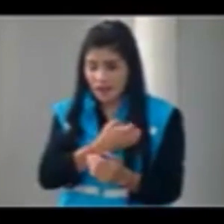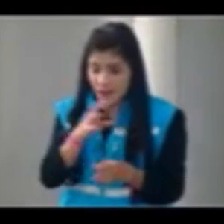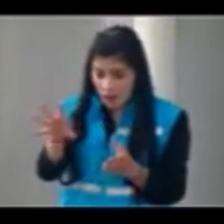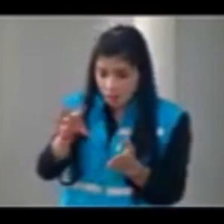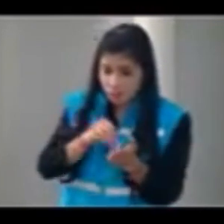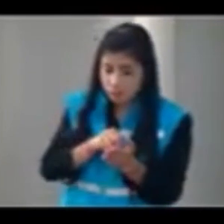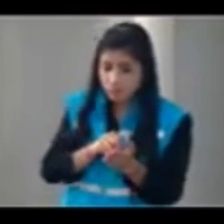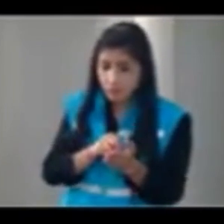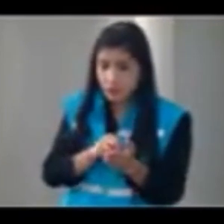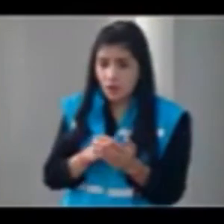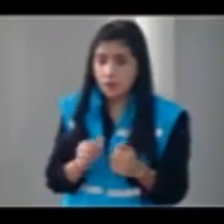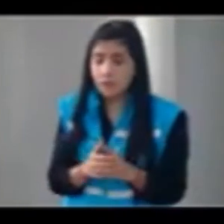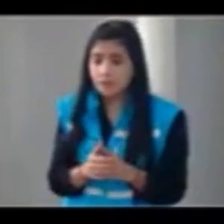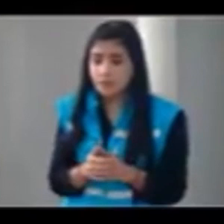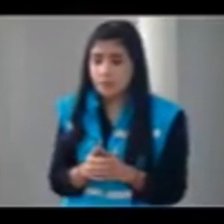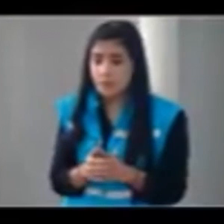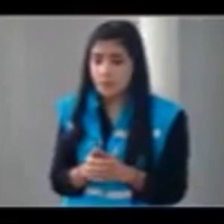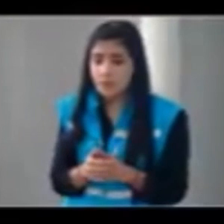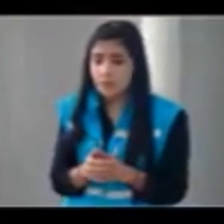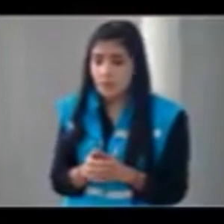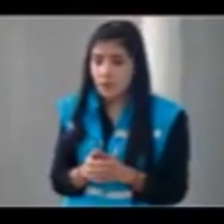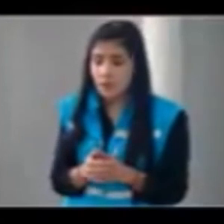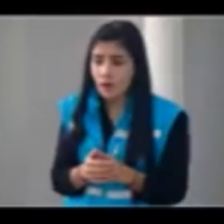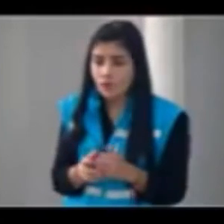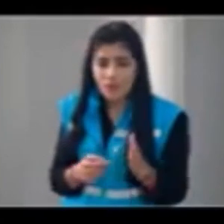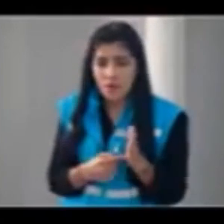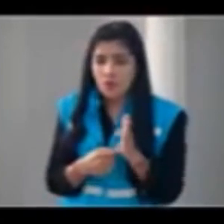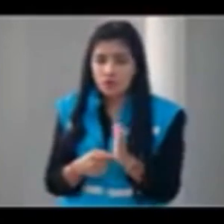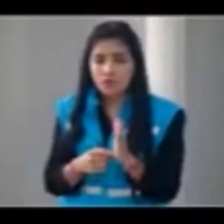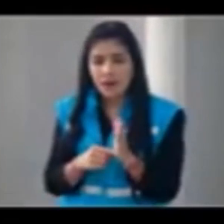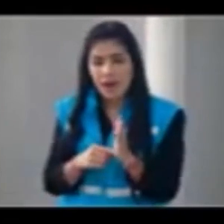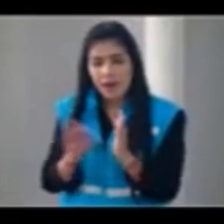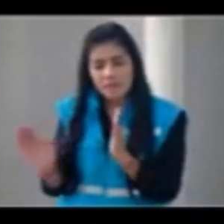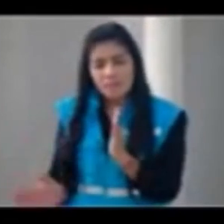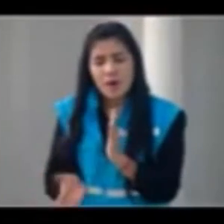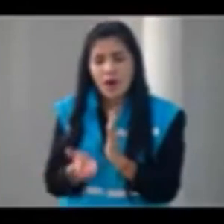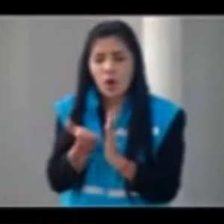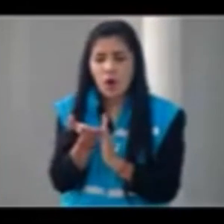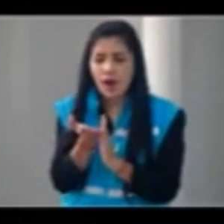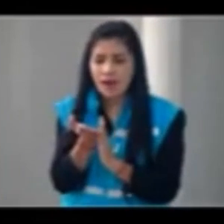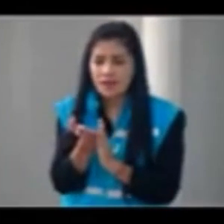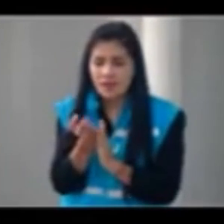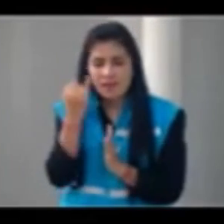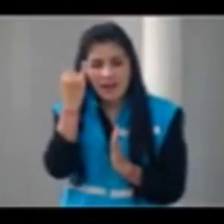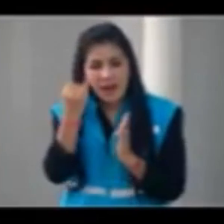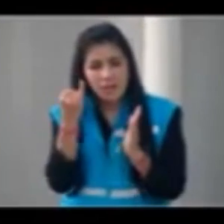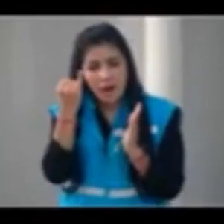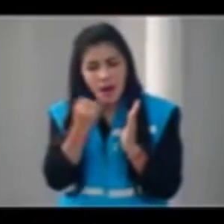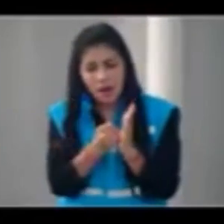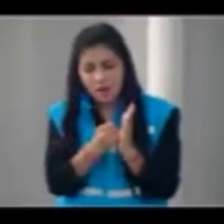el medio oficialista de un alcalde y no pretenda, digamos, mejorar la imagen de un mandatario o en fin.